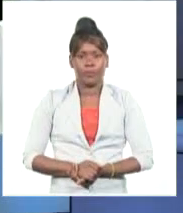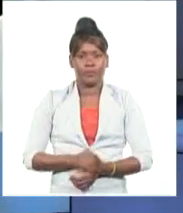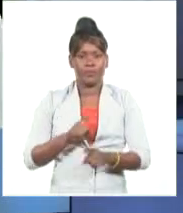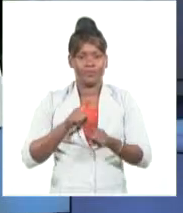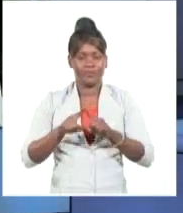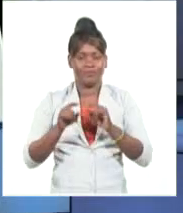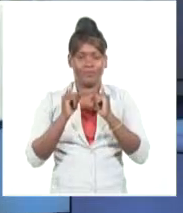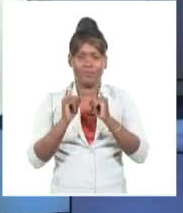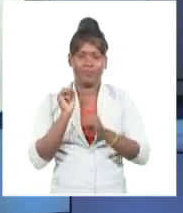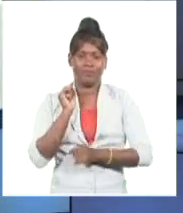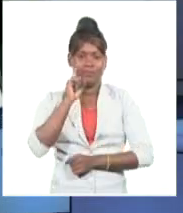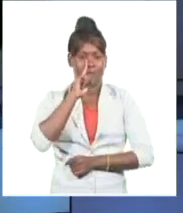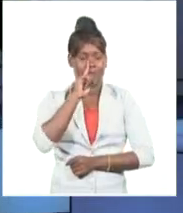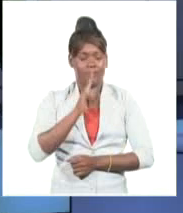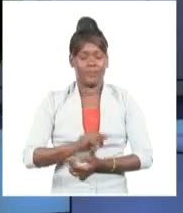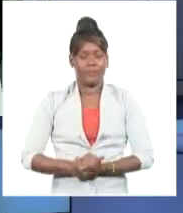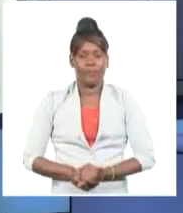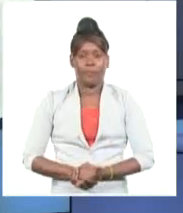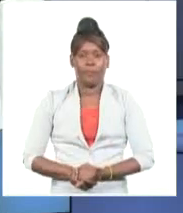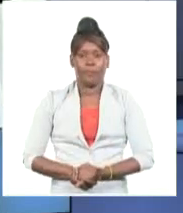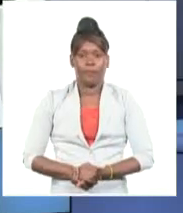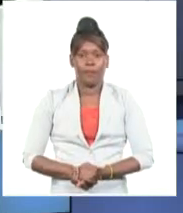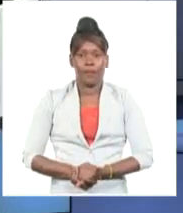esta información, Rey, estoy poniendo el punto final a las breves nacionales. Gracias.